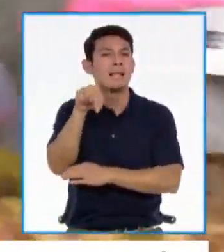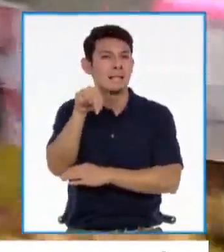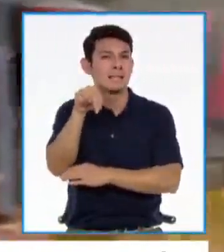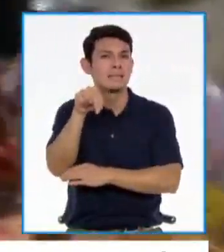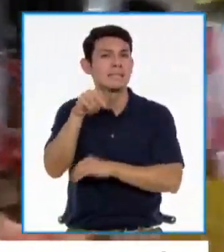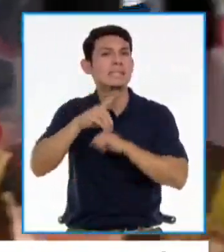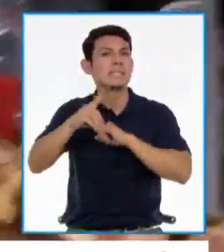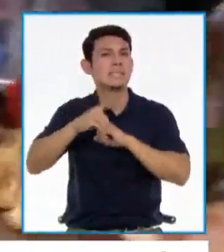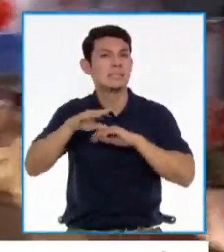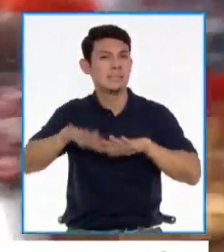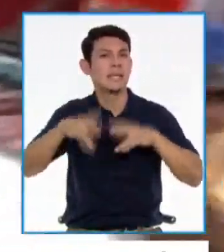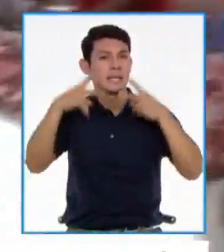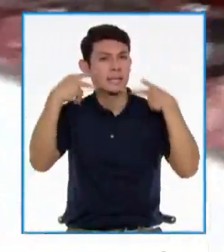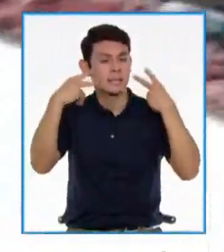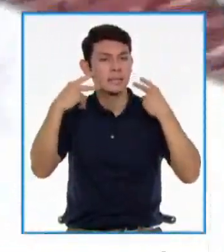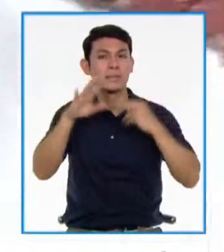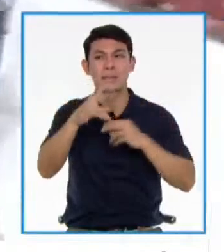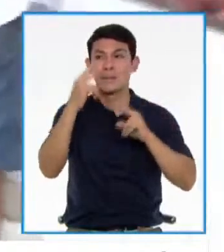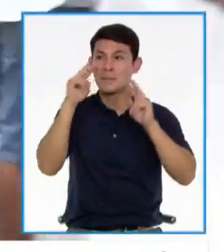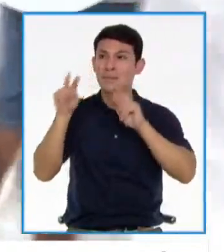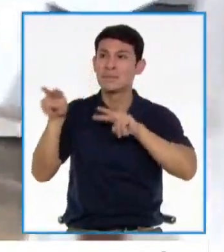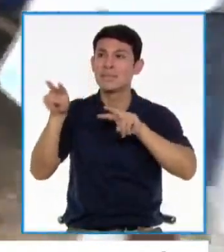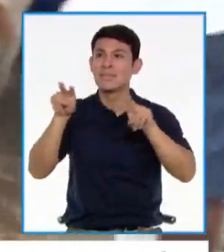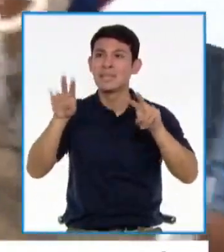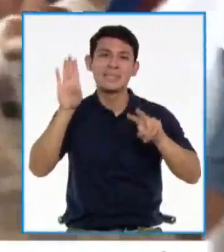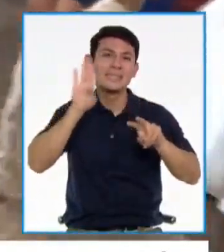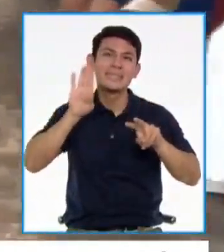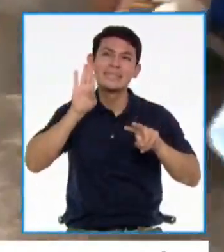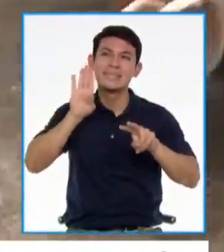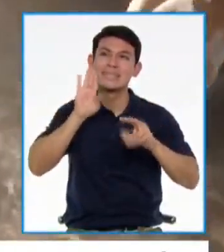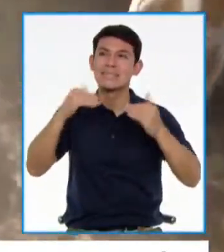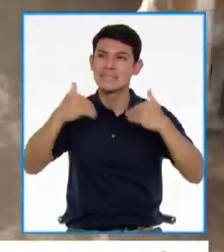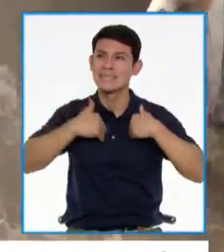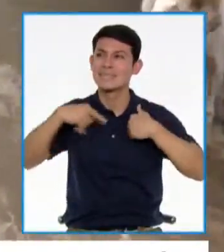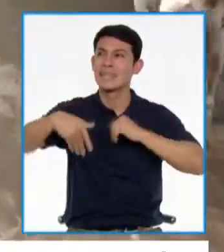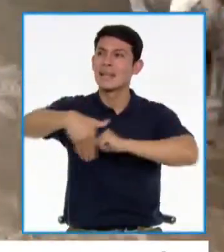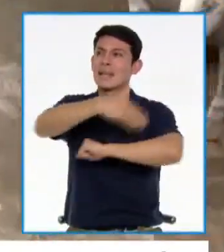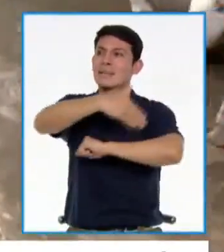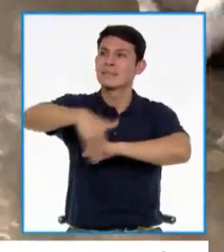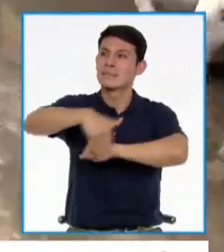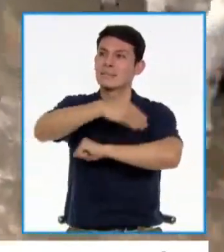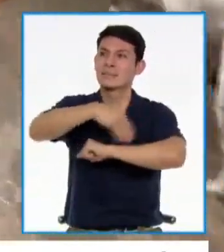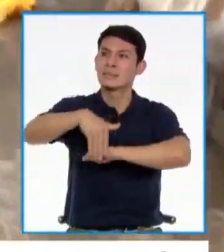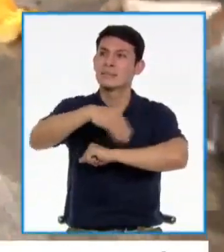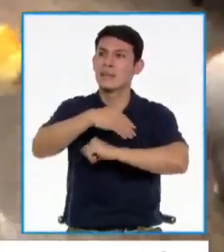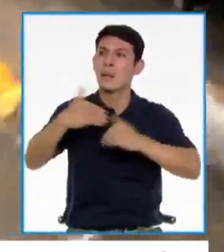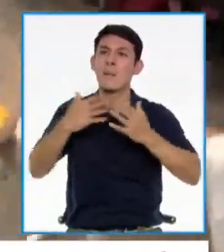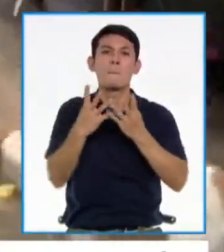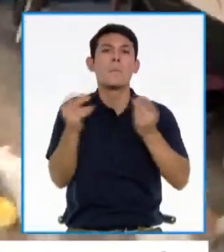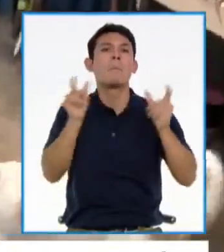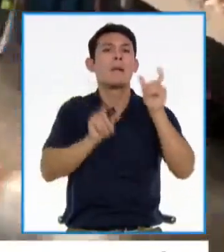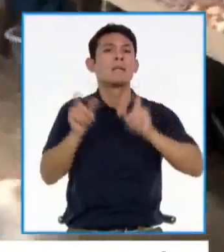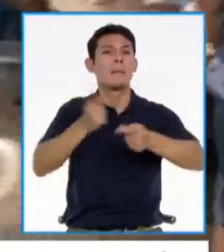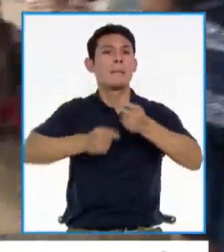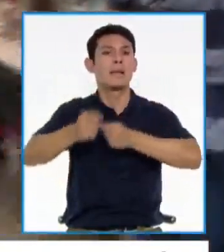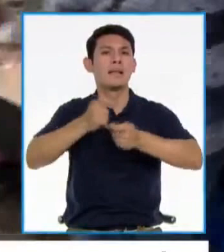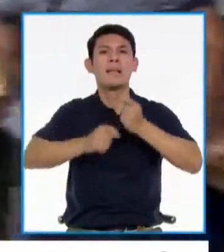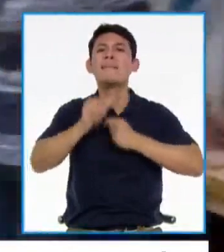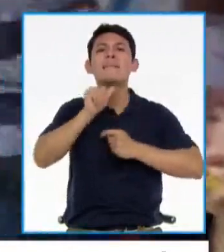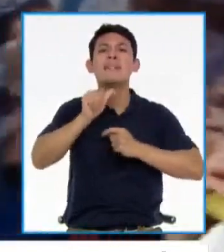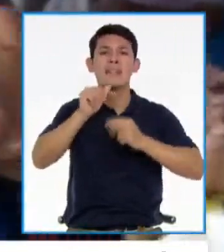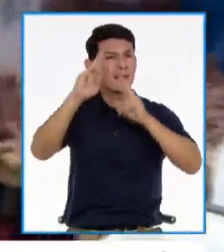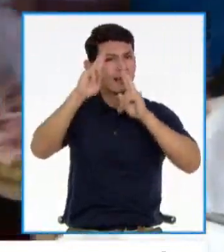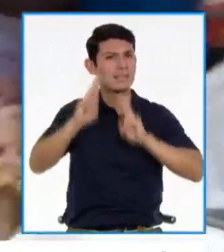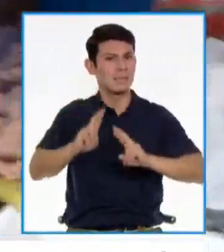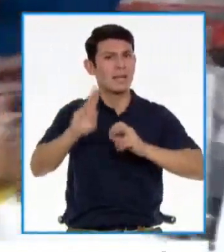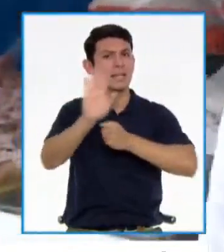Eh, observen, eh, la contaminación que existe en esta calle, hay muchos vendedores ambulantes que no están respetando